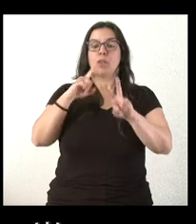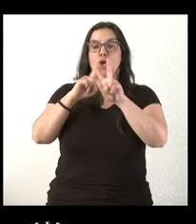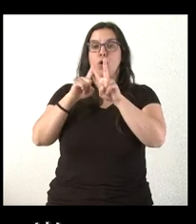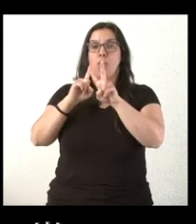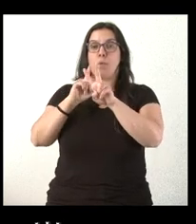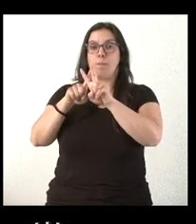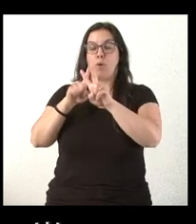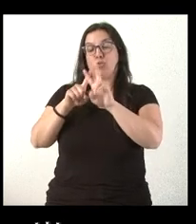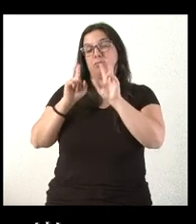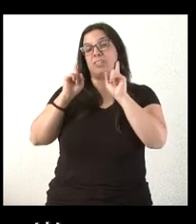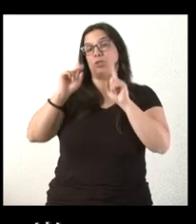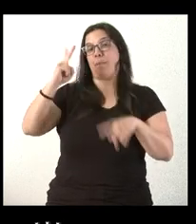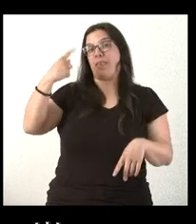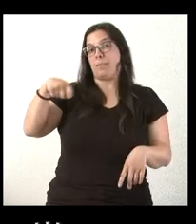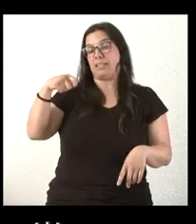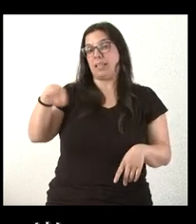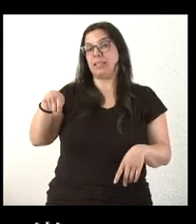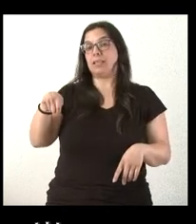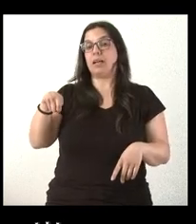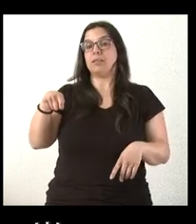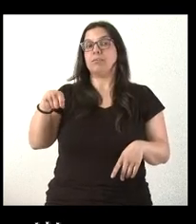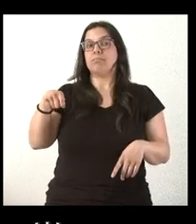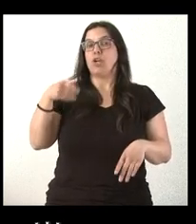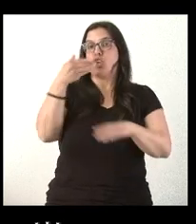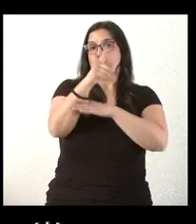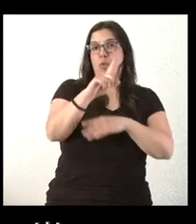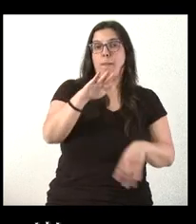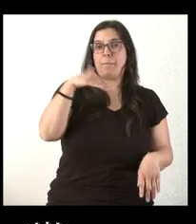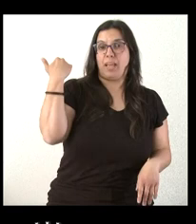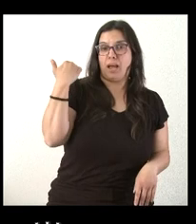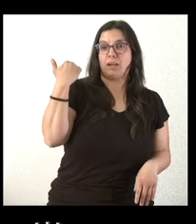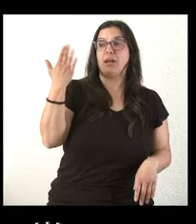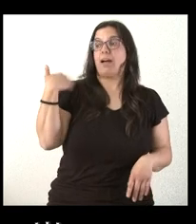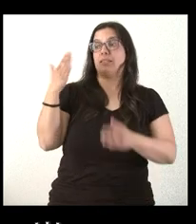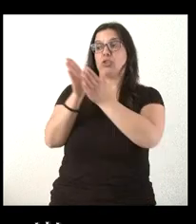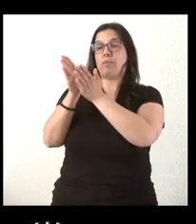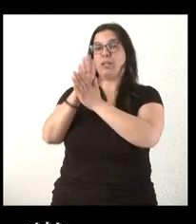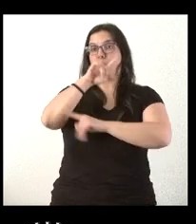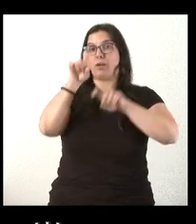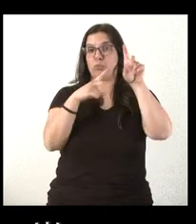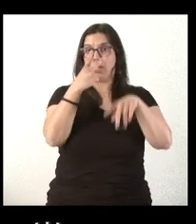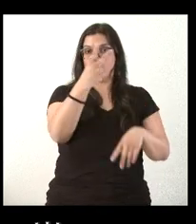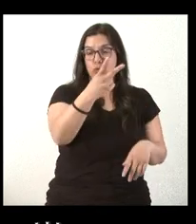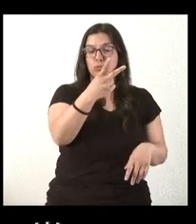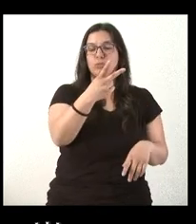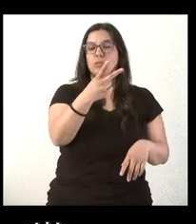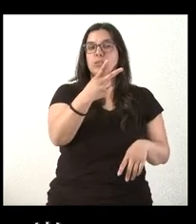caso el vicepresidente de los cargos de Vox en Villalar. Ha habido dos preguntas de los compañeros que se han referido al tema.